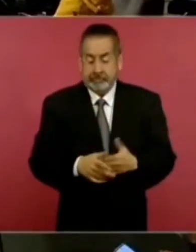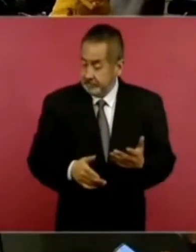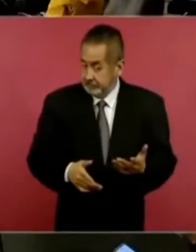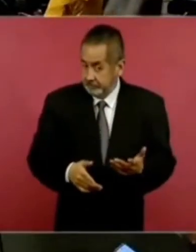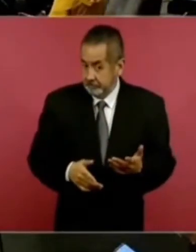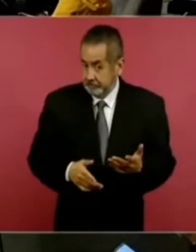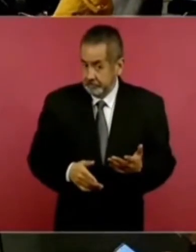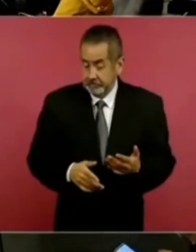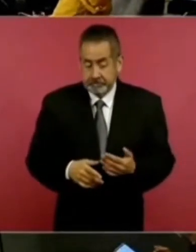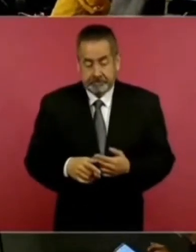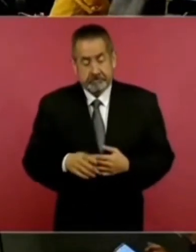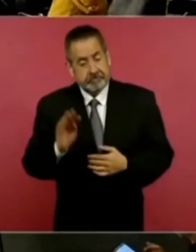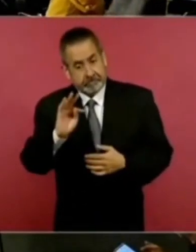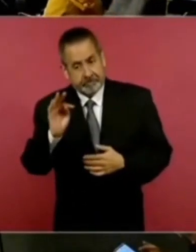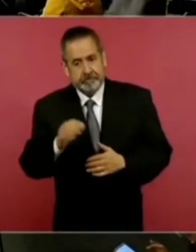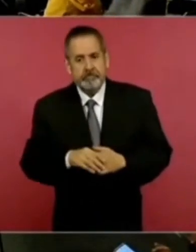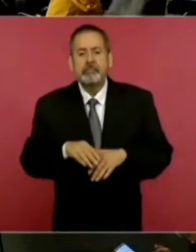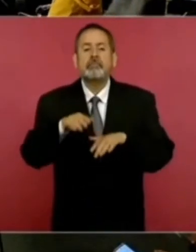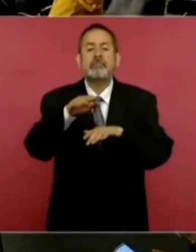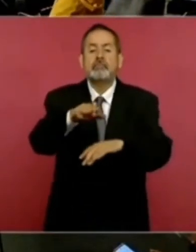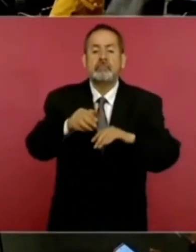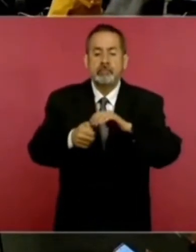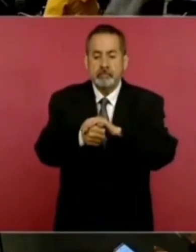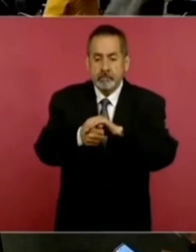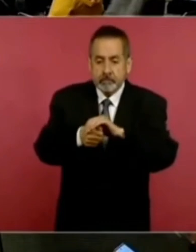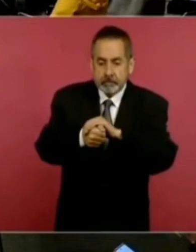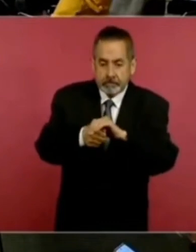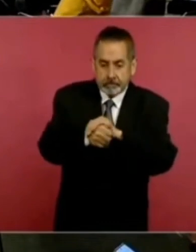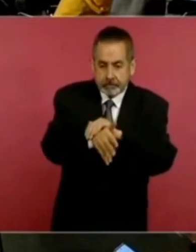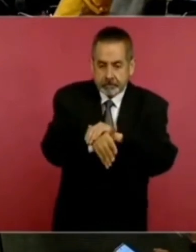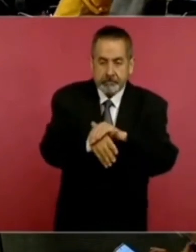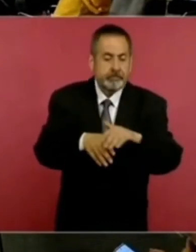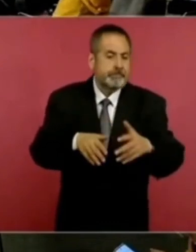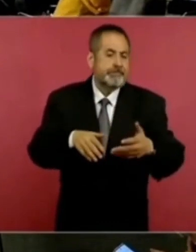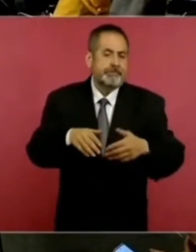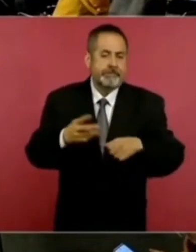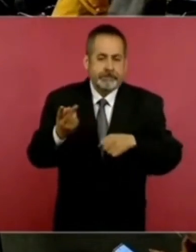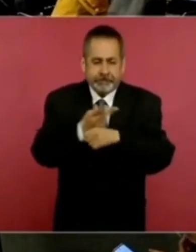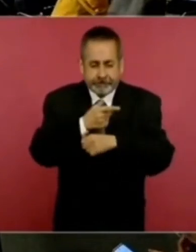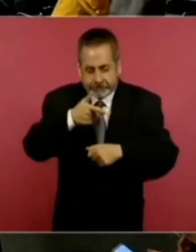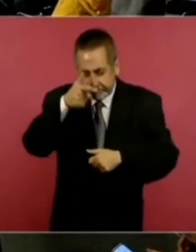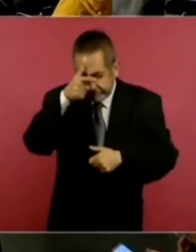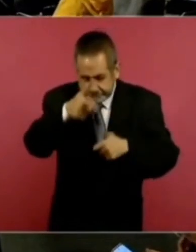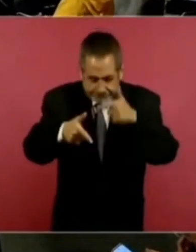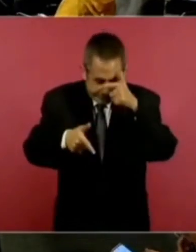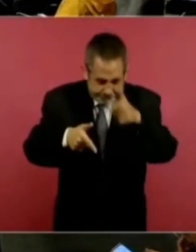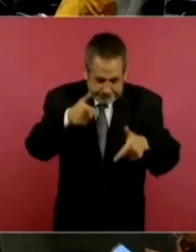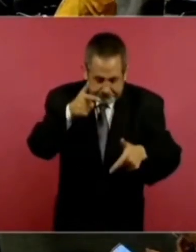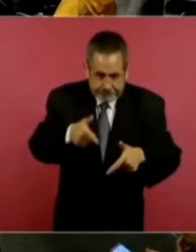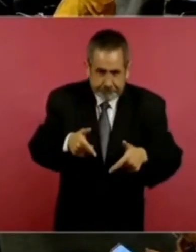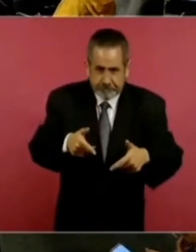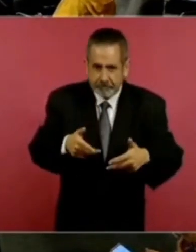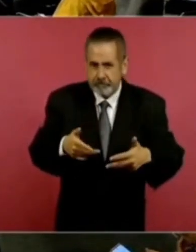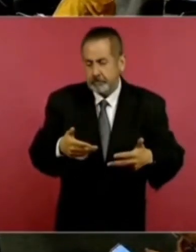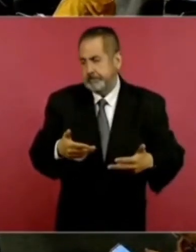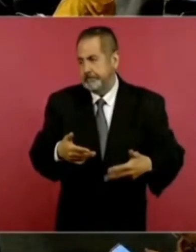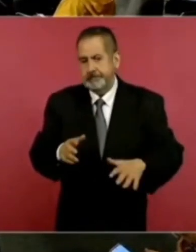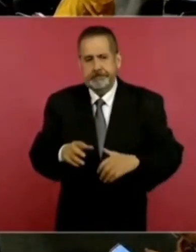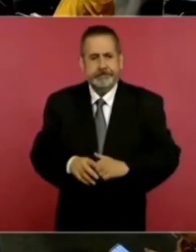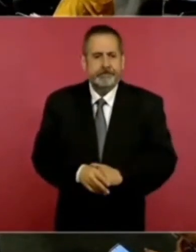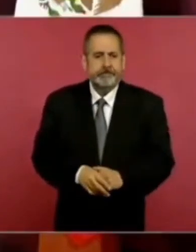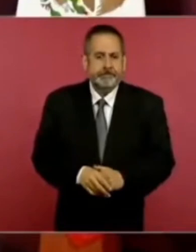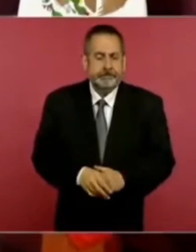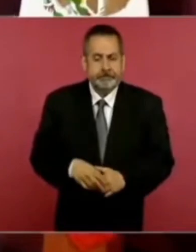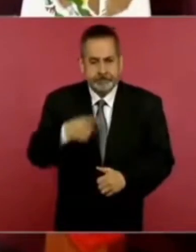En el caso de Ayotzinapa, lo que estamos encontrando, fíjense